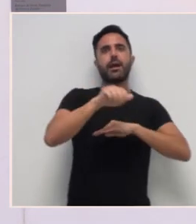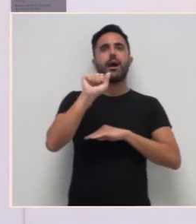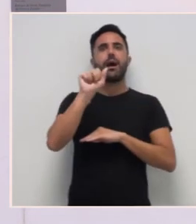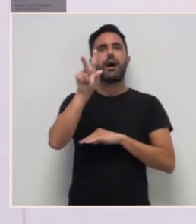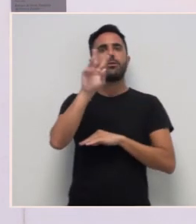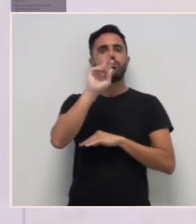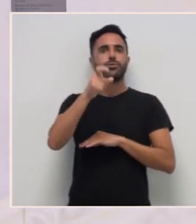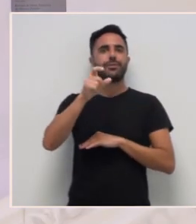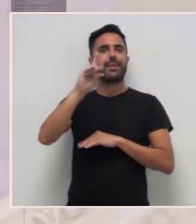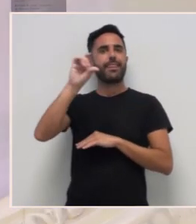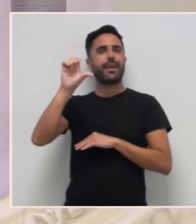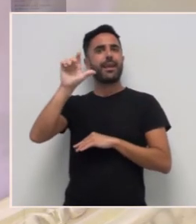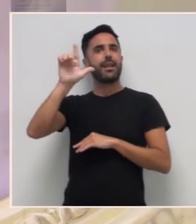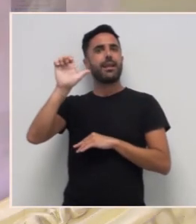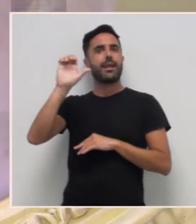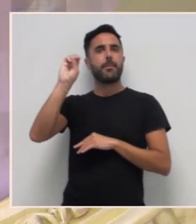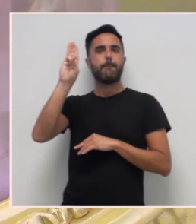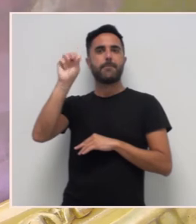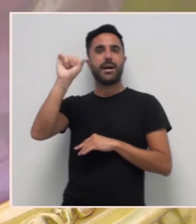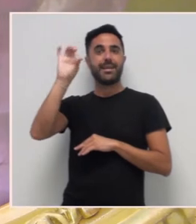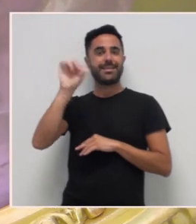e ali facía este tipo de vestidos.